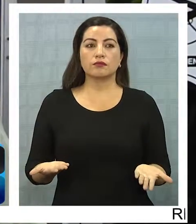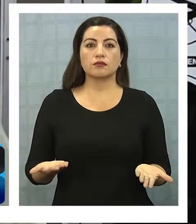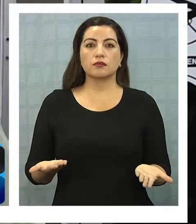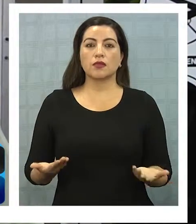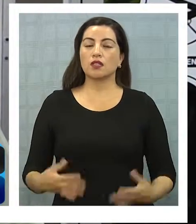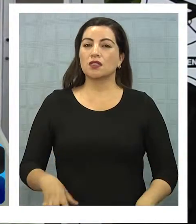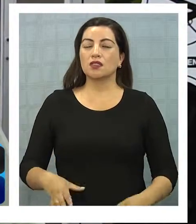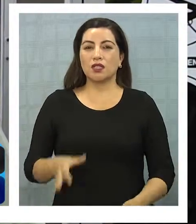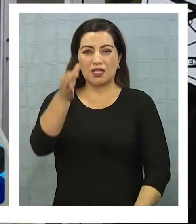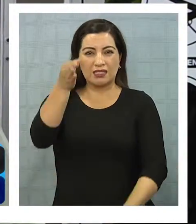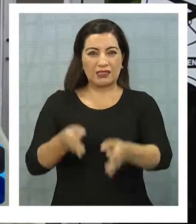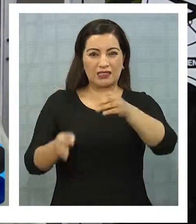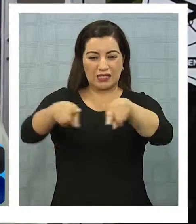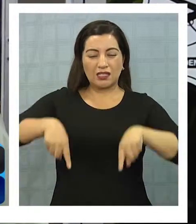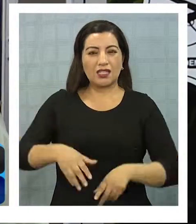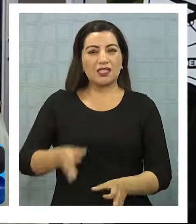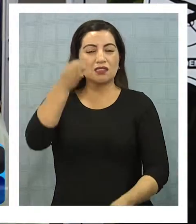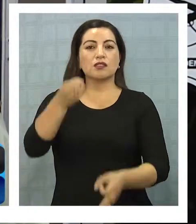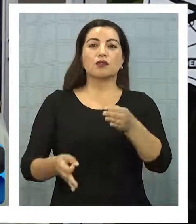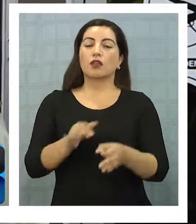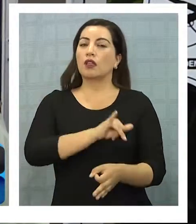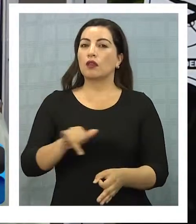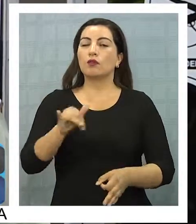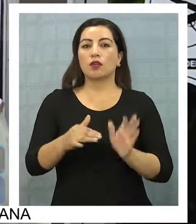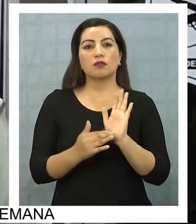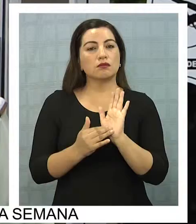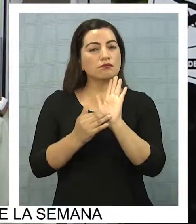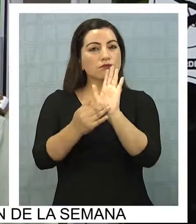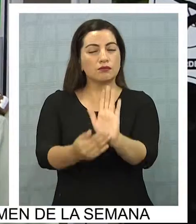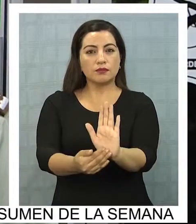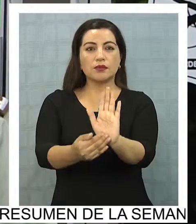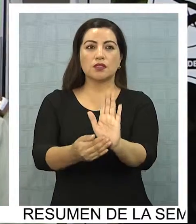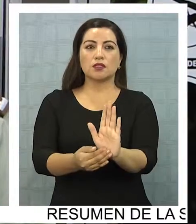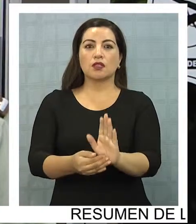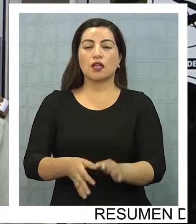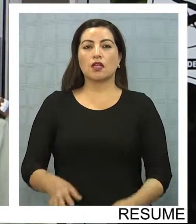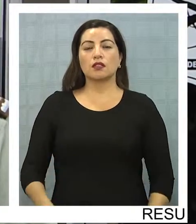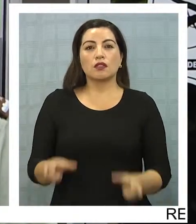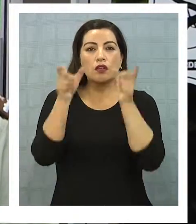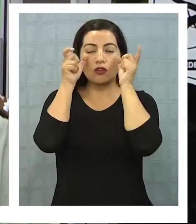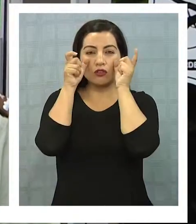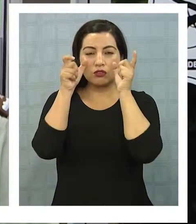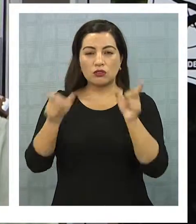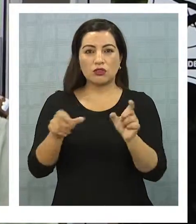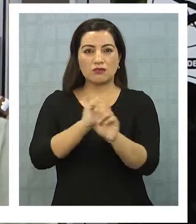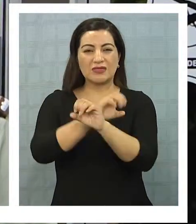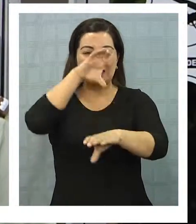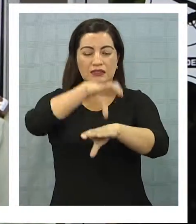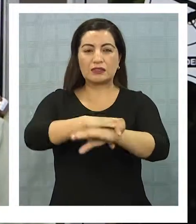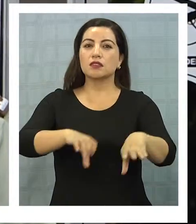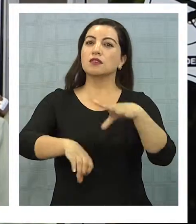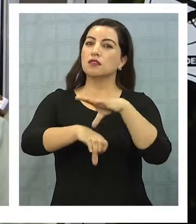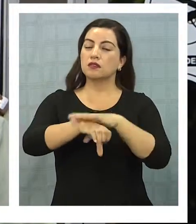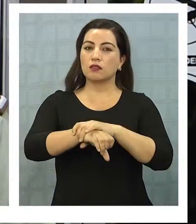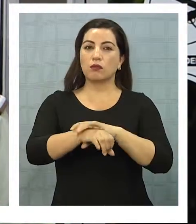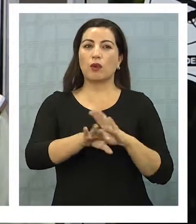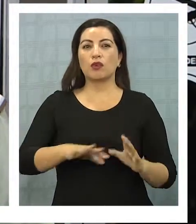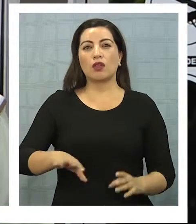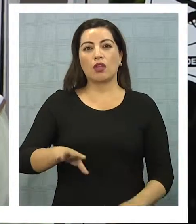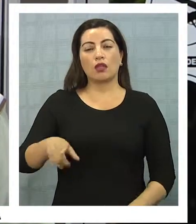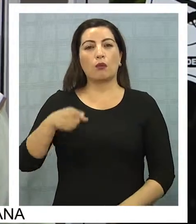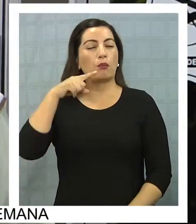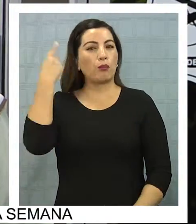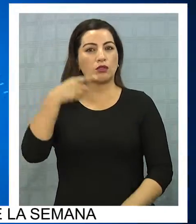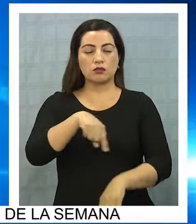correspondiente tribunal de garantía para ser presentada al respectivo control de audiencia de detención, el que se resolverá dentro de las